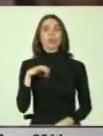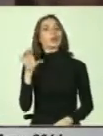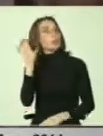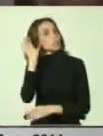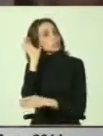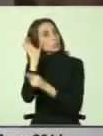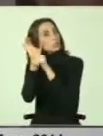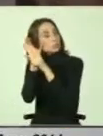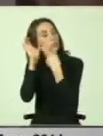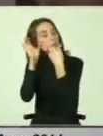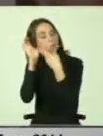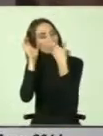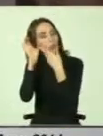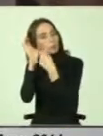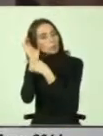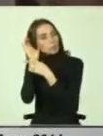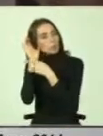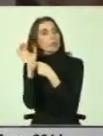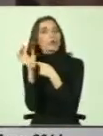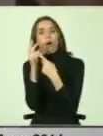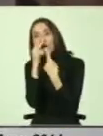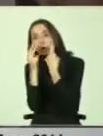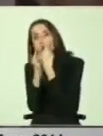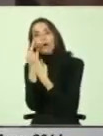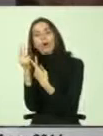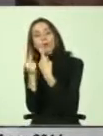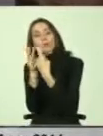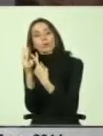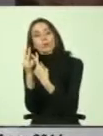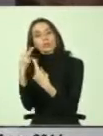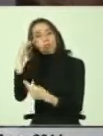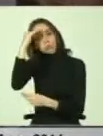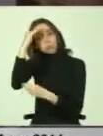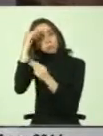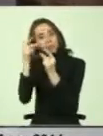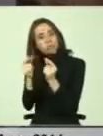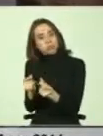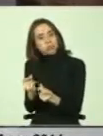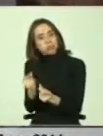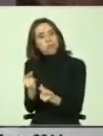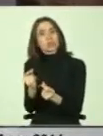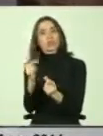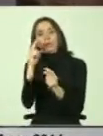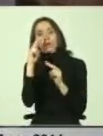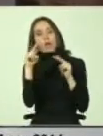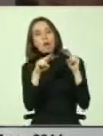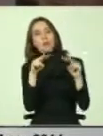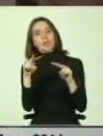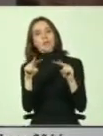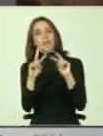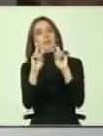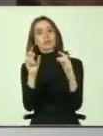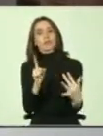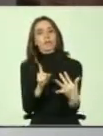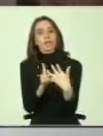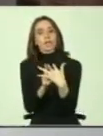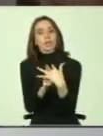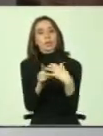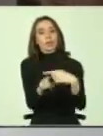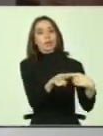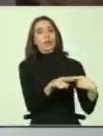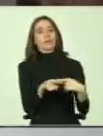escucharla, de poder conocer de su expertise, de conocer de su mirada en torno a la inclusión social